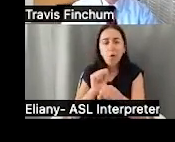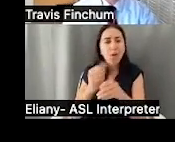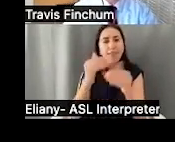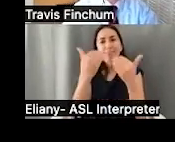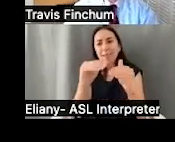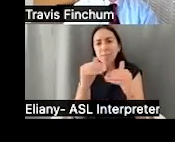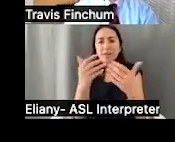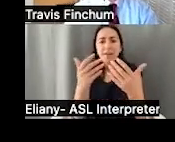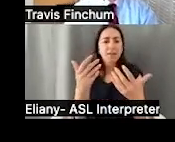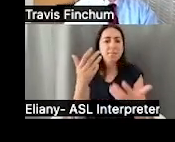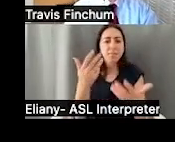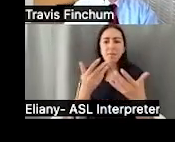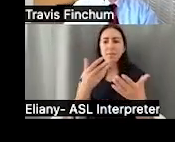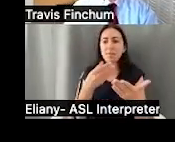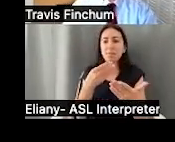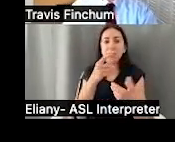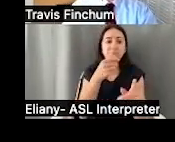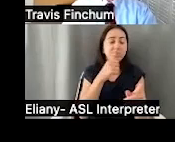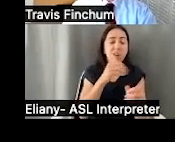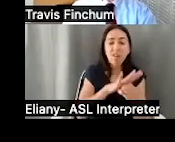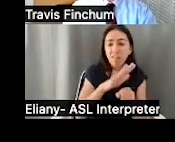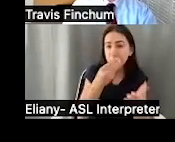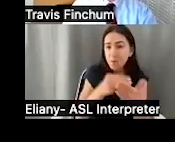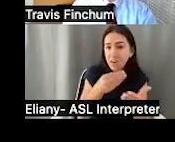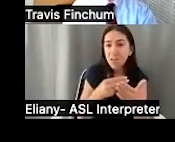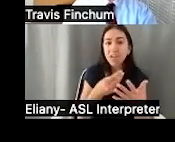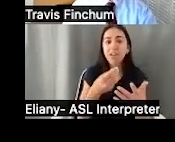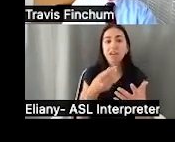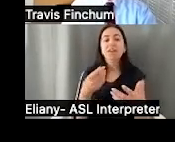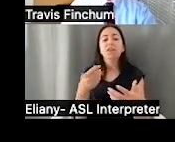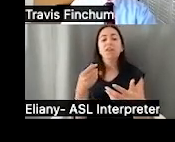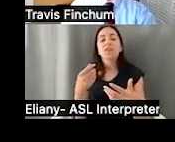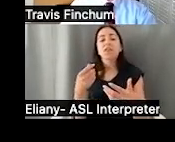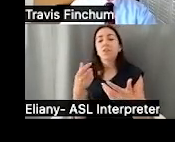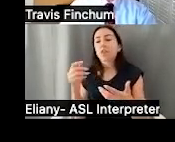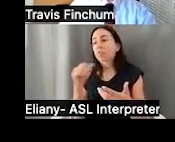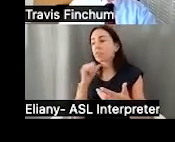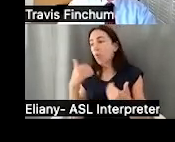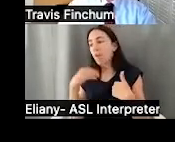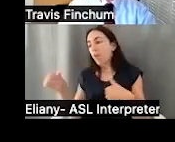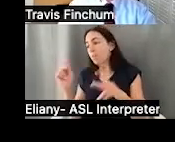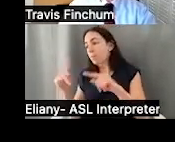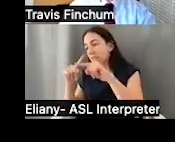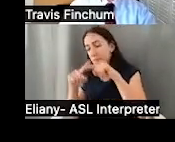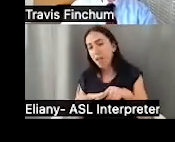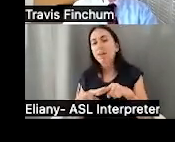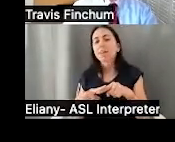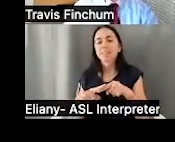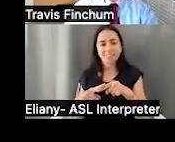que tienen ciertas limitaciones basado en el punto de vista de sueldo y también los bienes o los recursos.